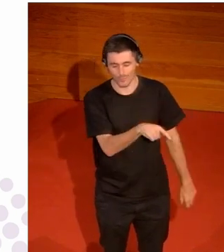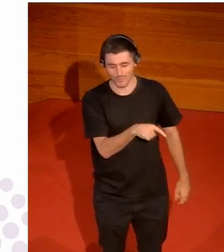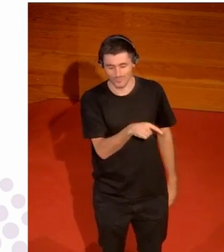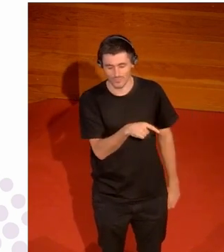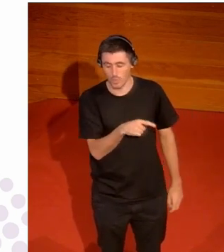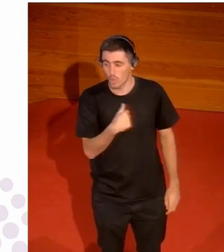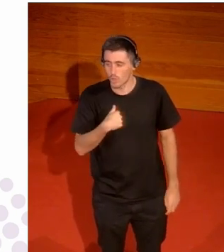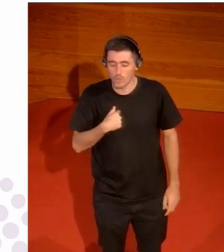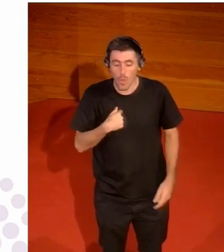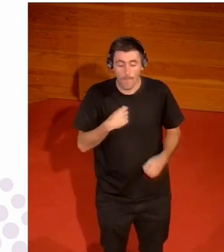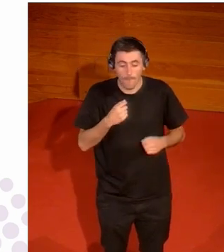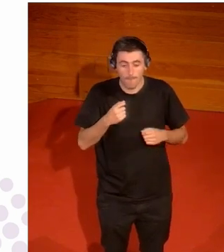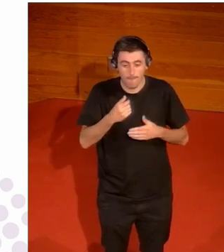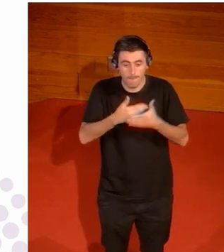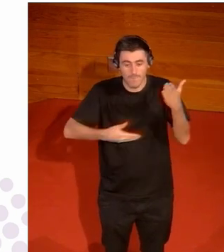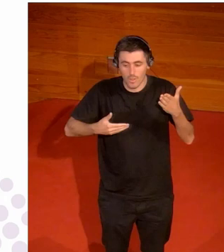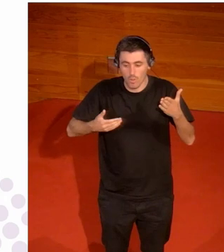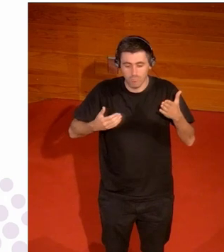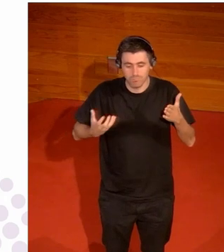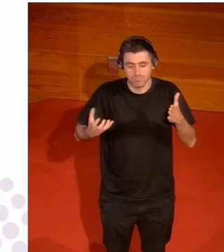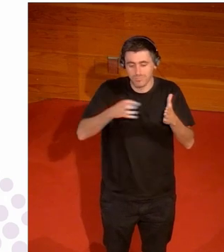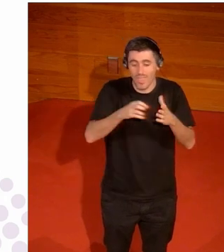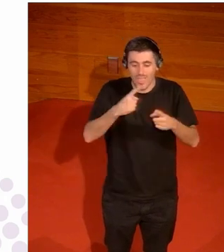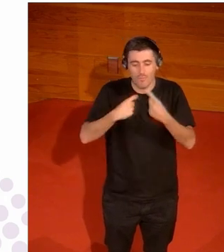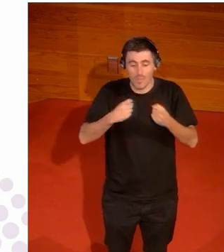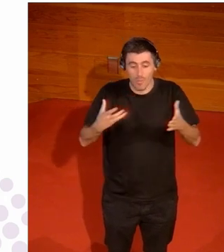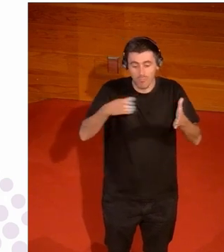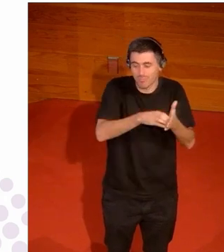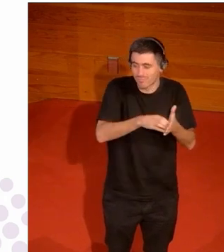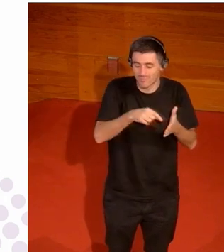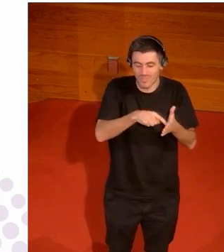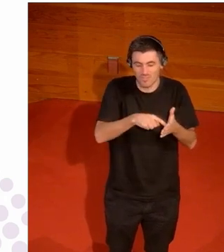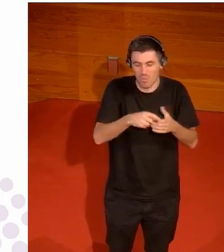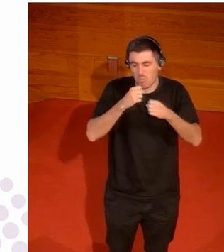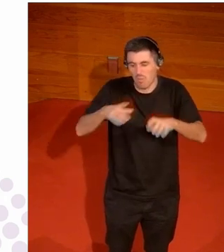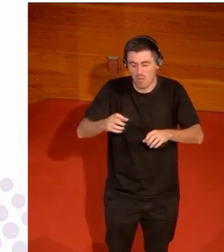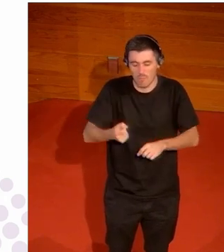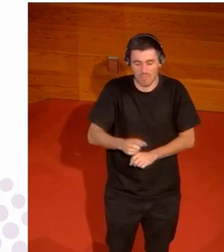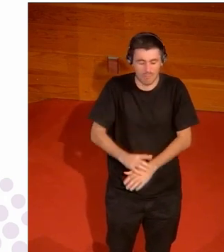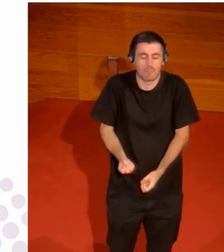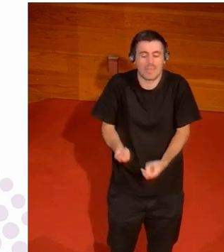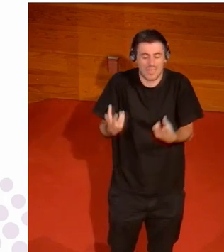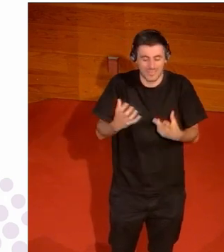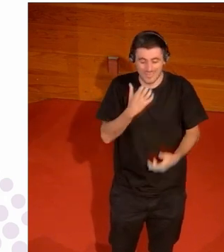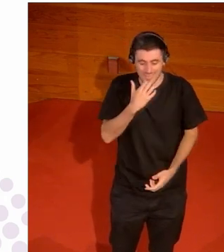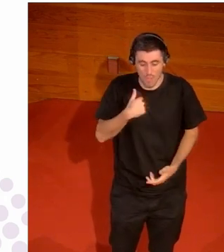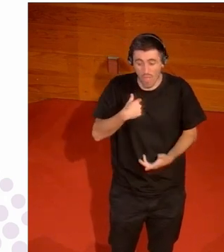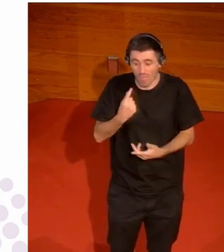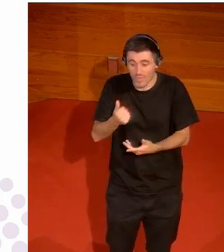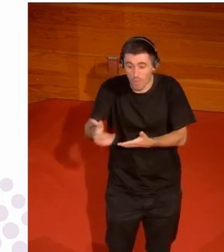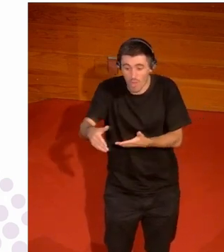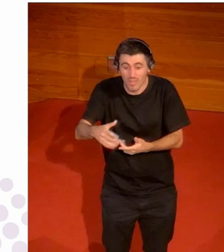yo es que esto no lo publico porque es que yo no voy a vender periódicos con el oro de Waterpoll en las olimpiadas o sea a mí me interesa